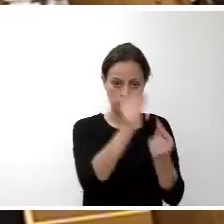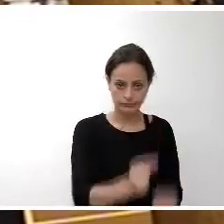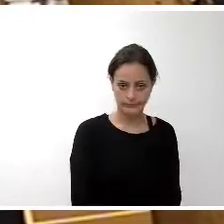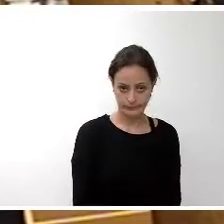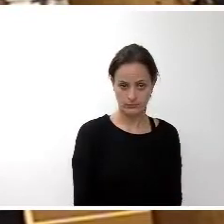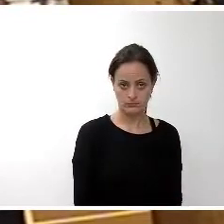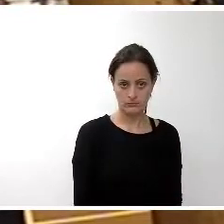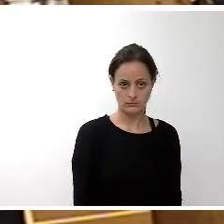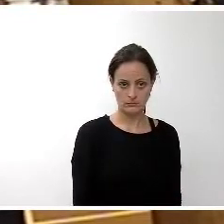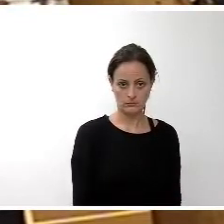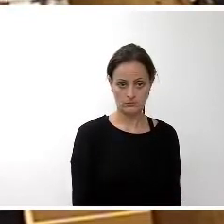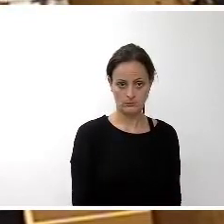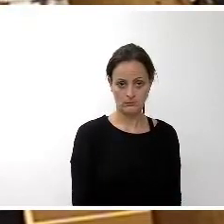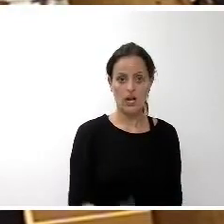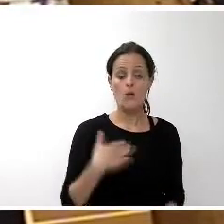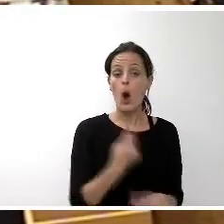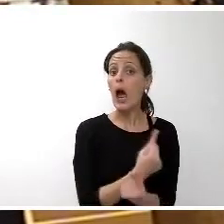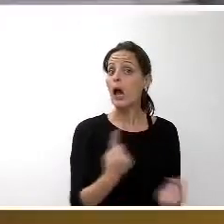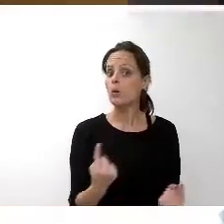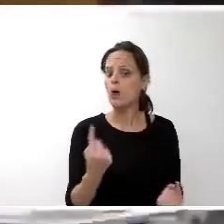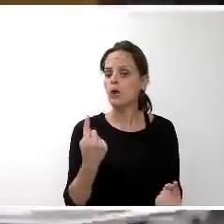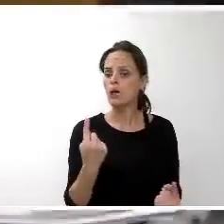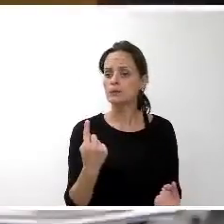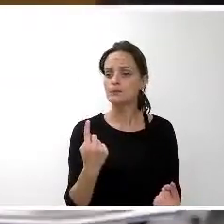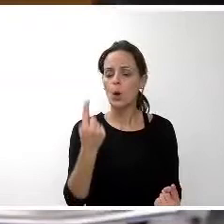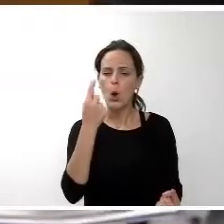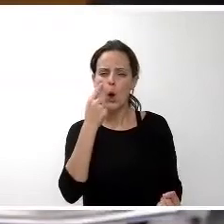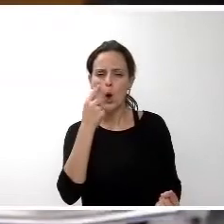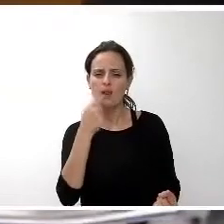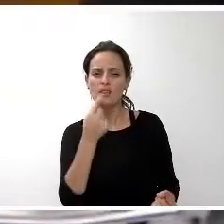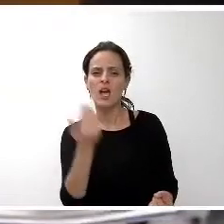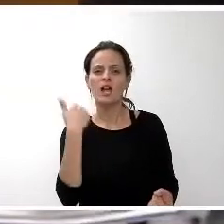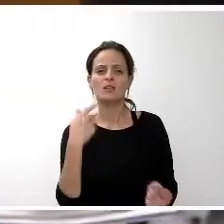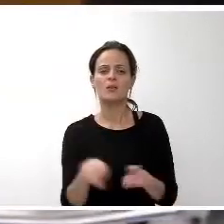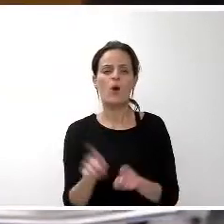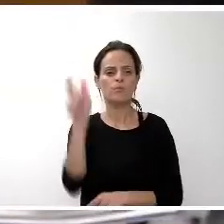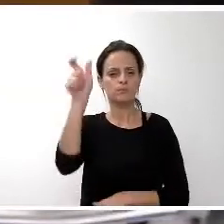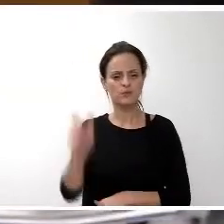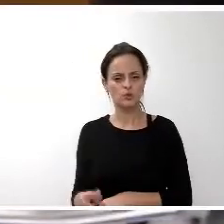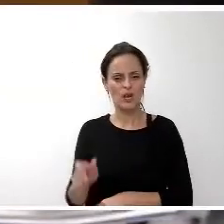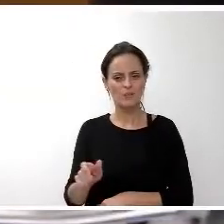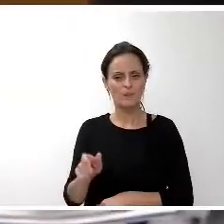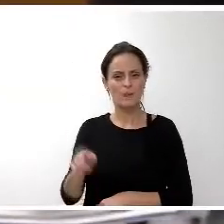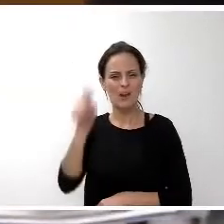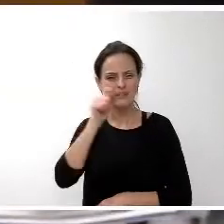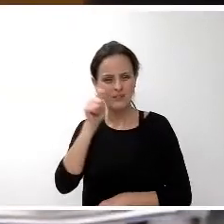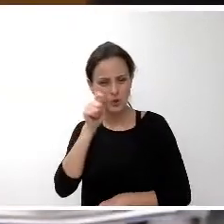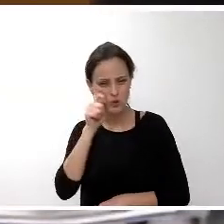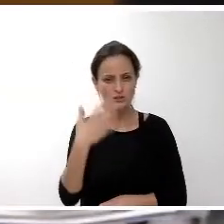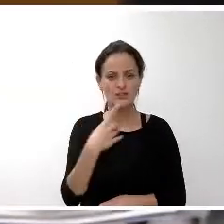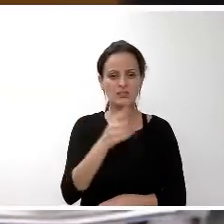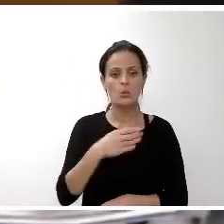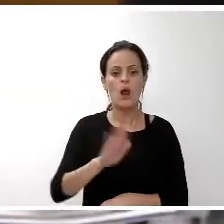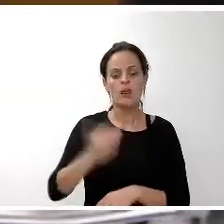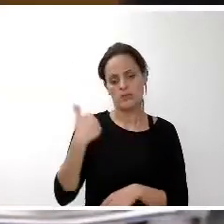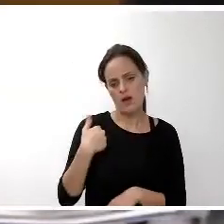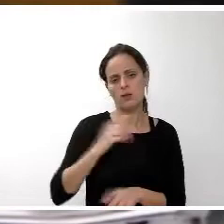No obstante, algunas de las observaciones que apuntaba el señor interventor en su informe han sido subsanadas y, por